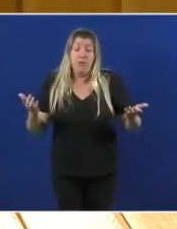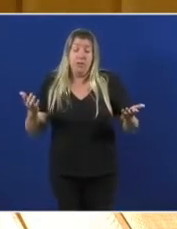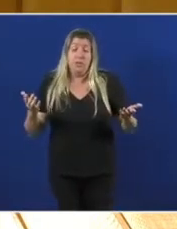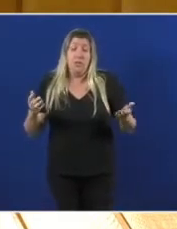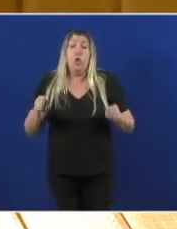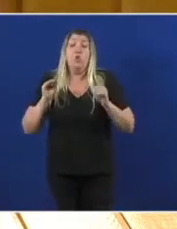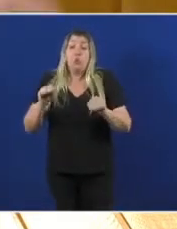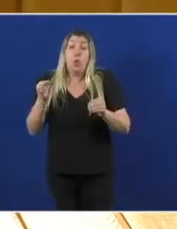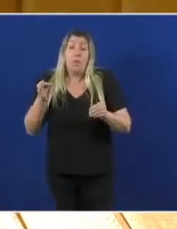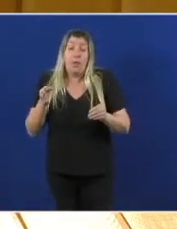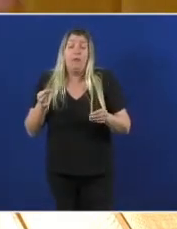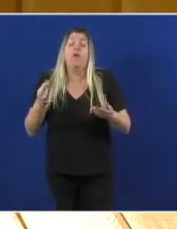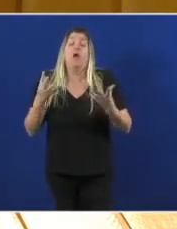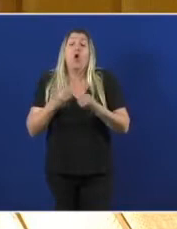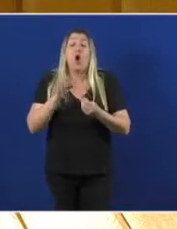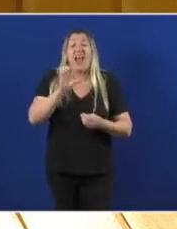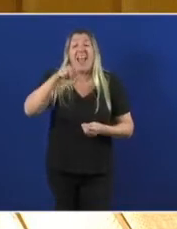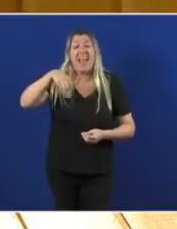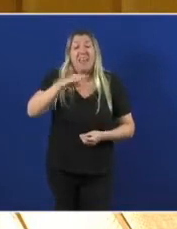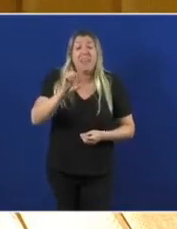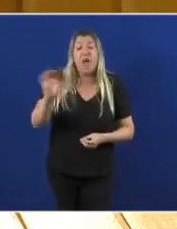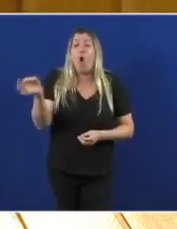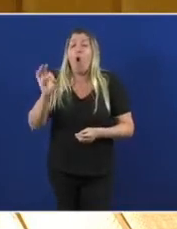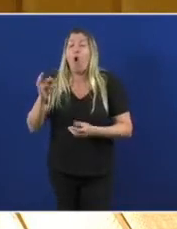de ENCE Ou está con Galiza Escolla